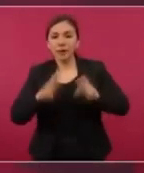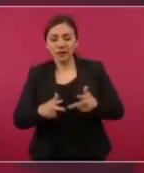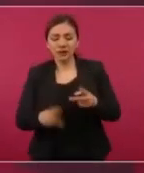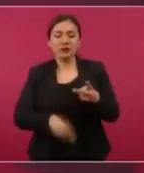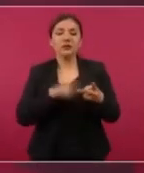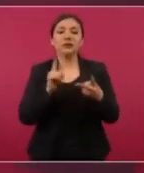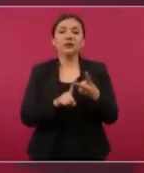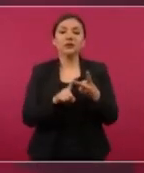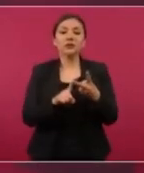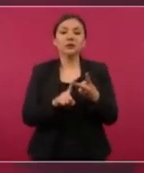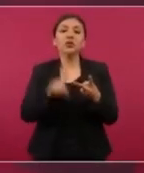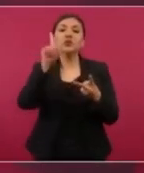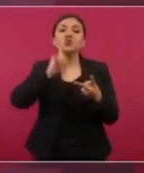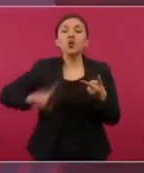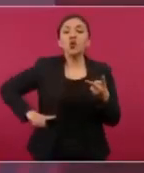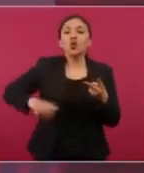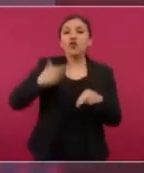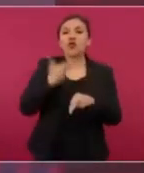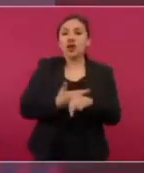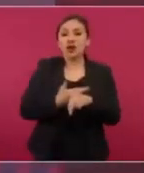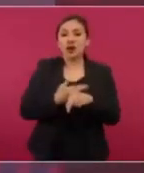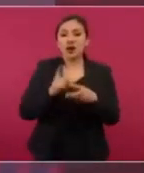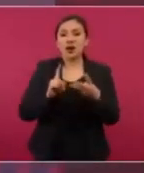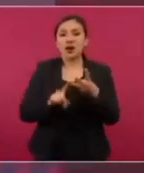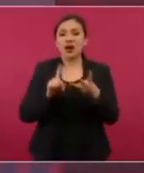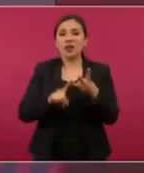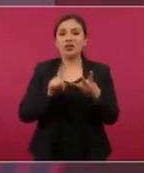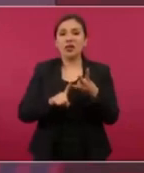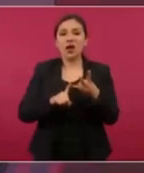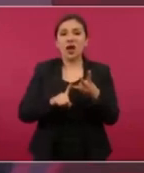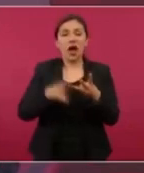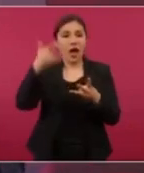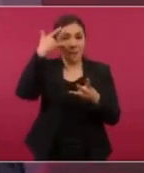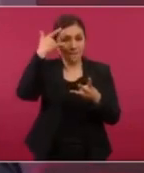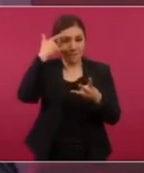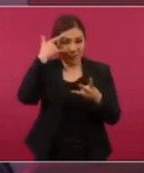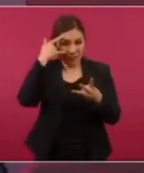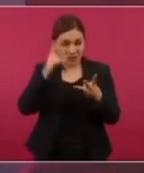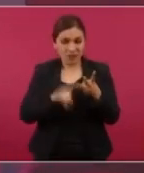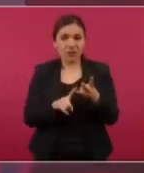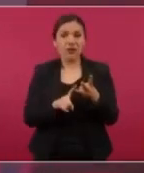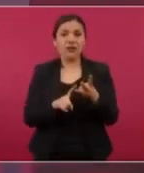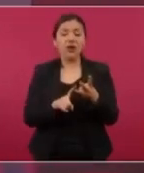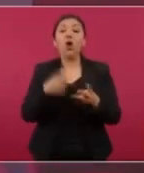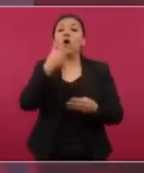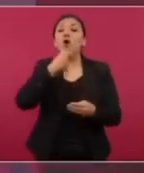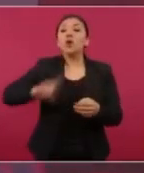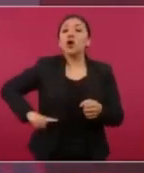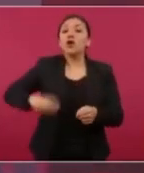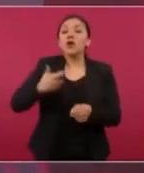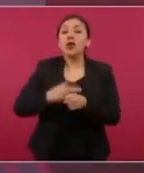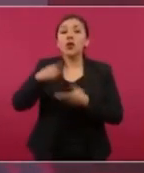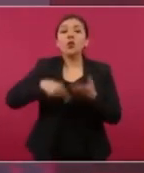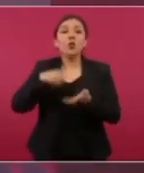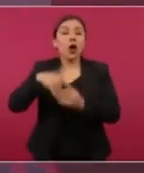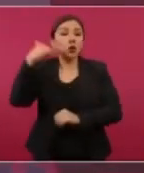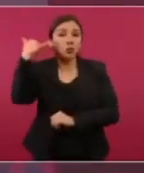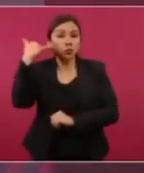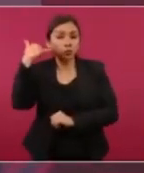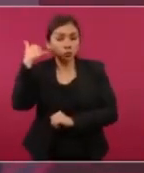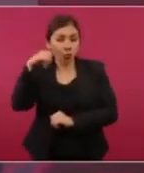la gobernadora de Campeche, el gobernador de Yucatán,